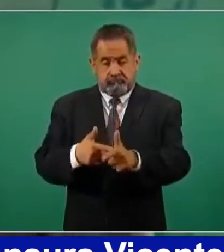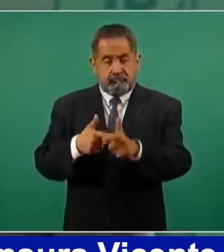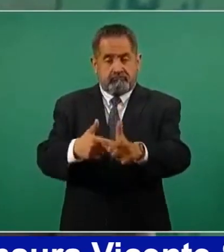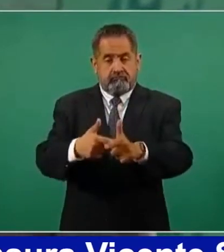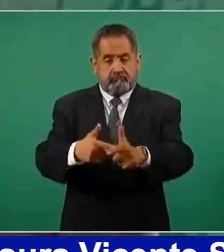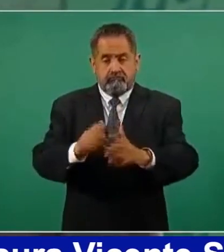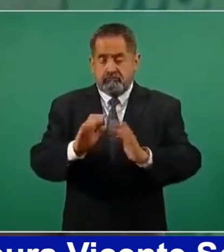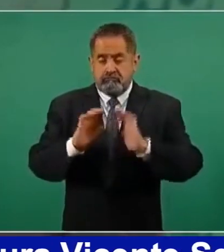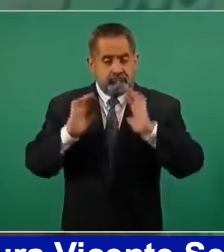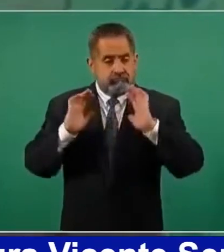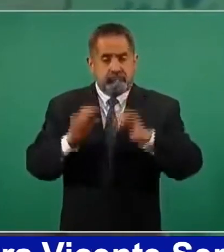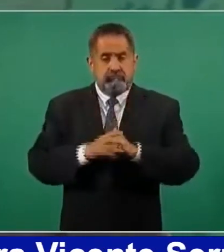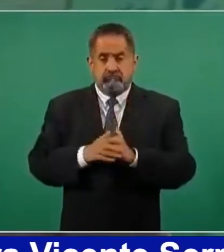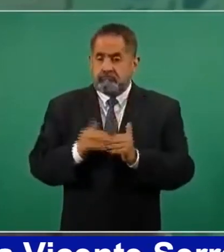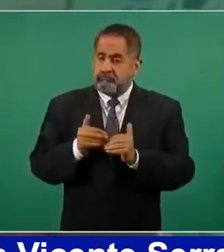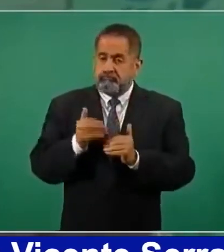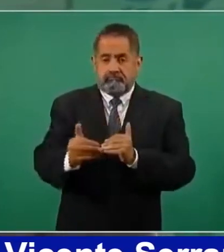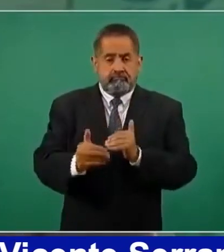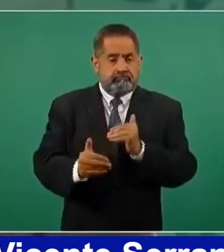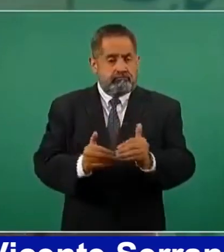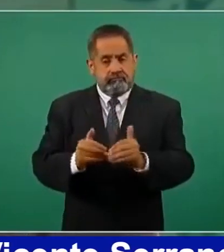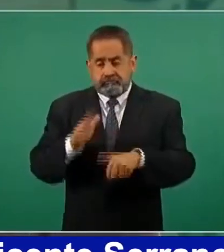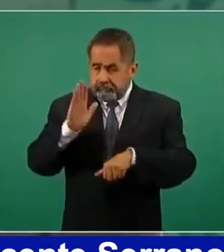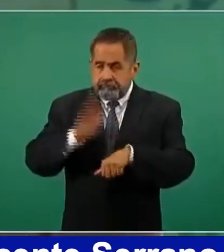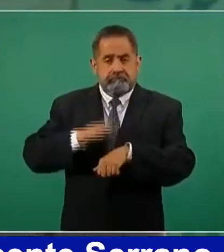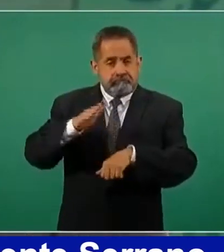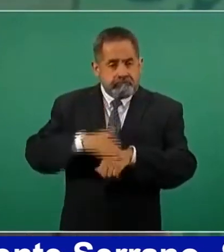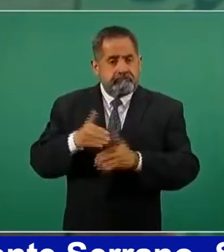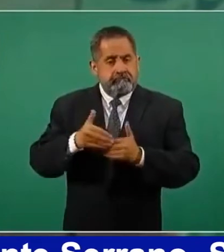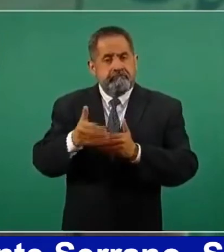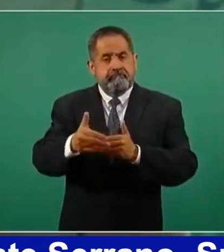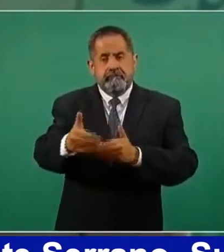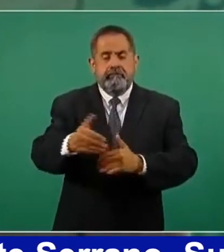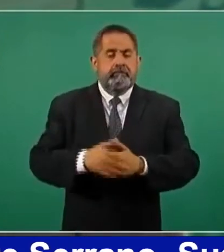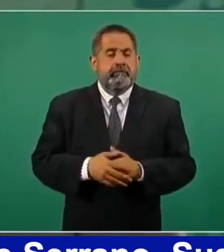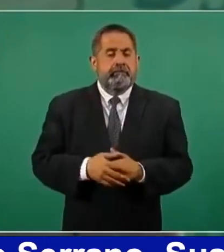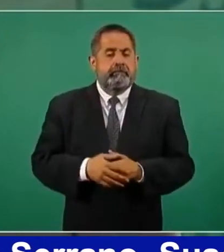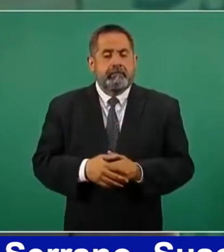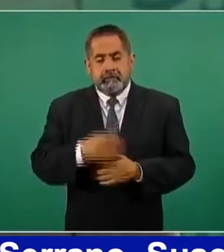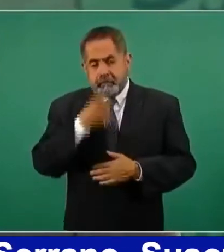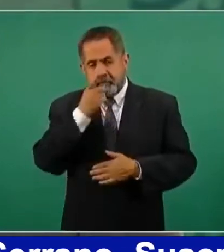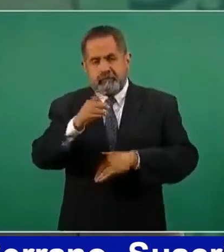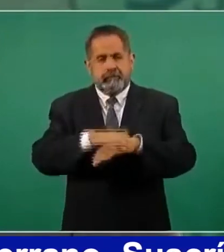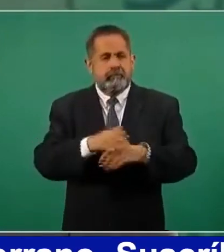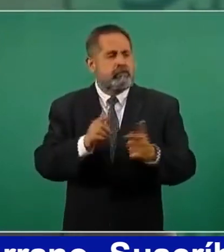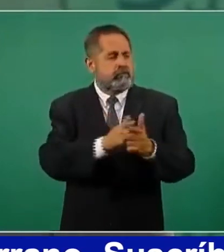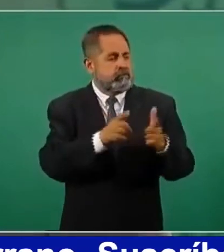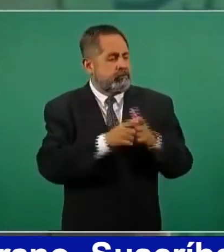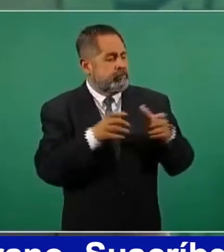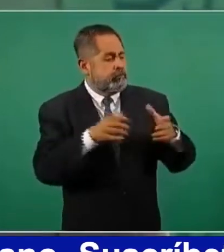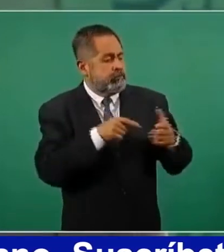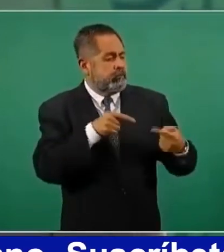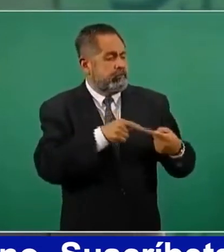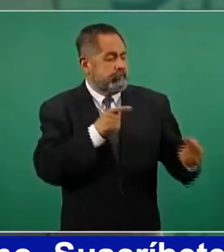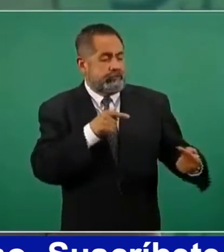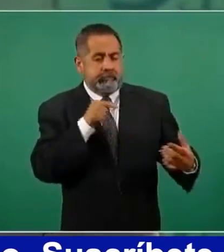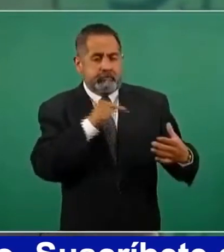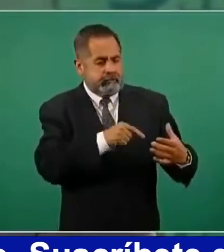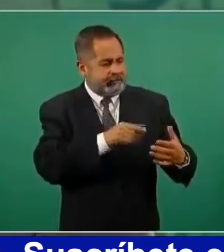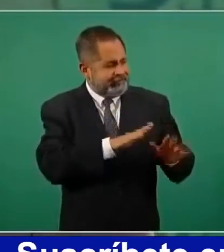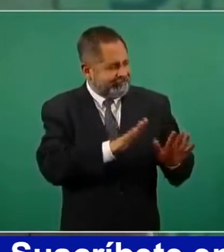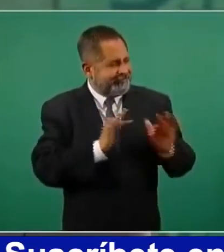avanzando hacia adelante. Y le digo a los del Partido Conservador que se